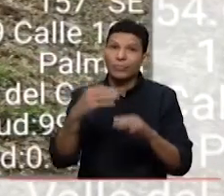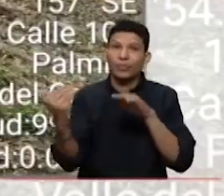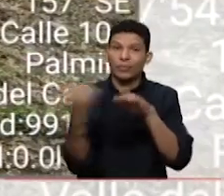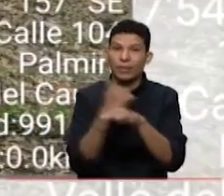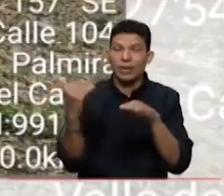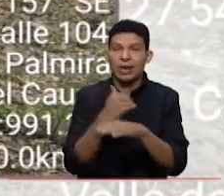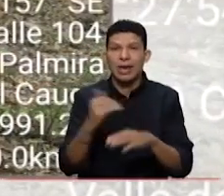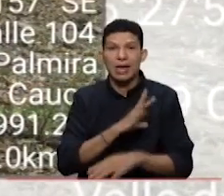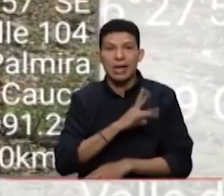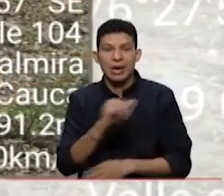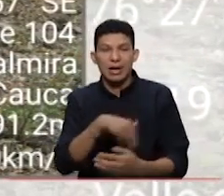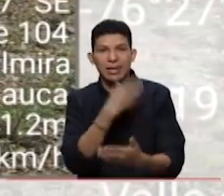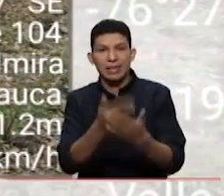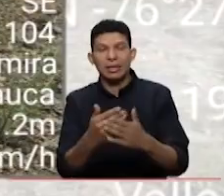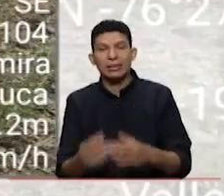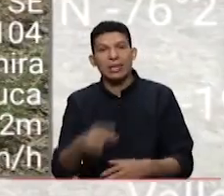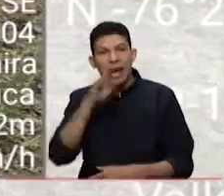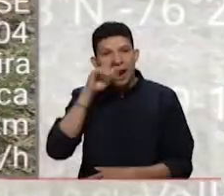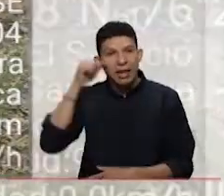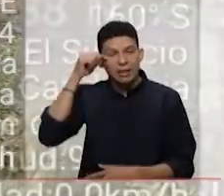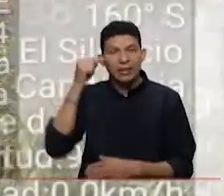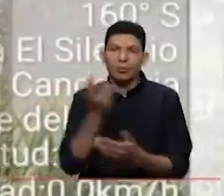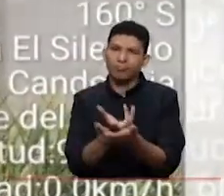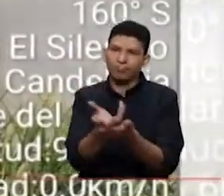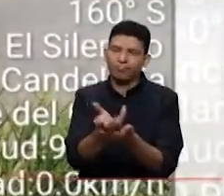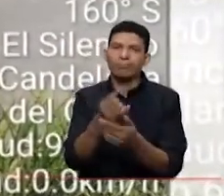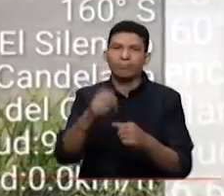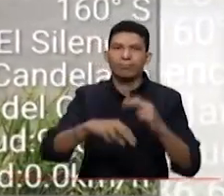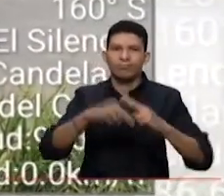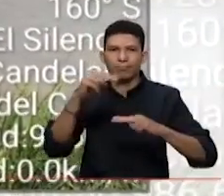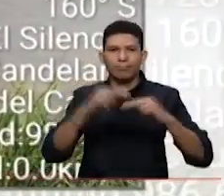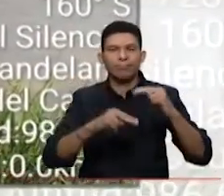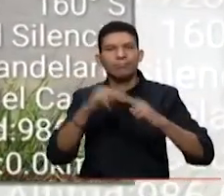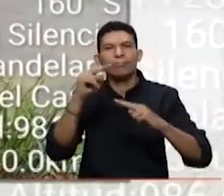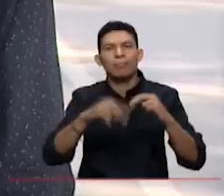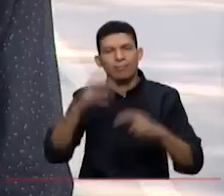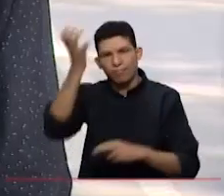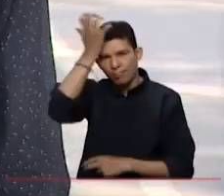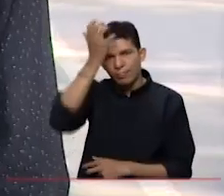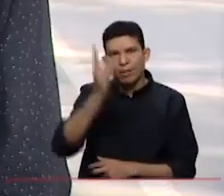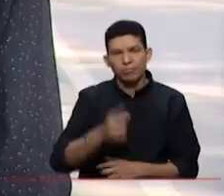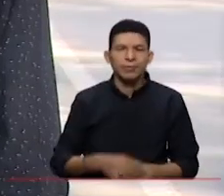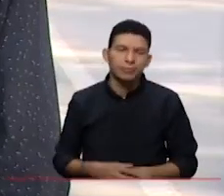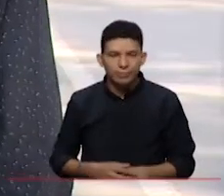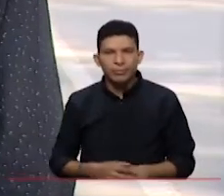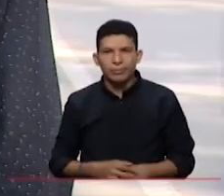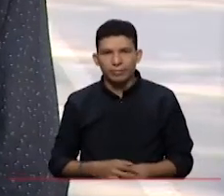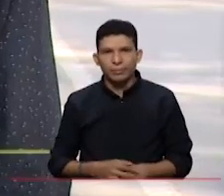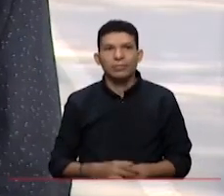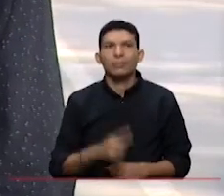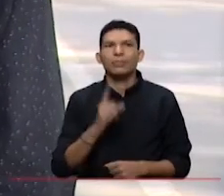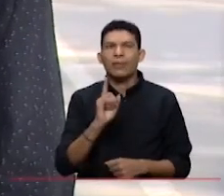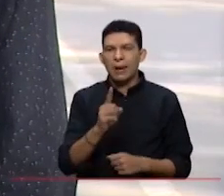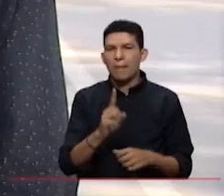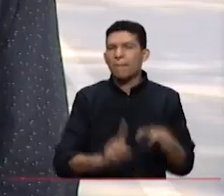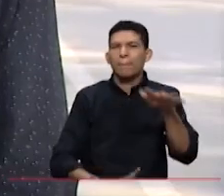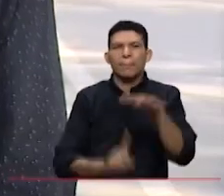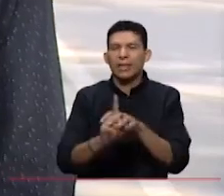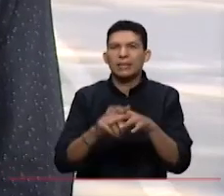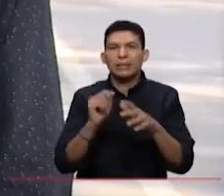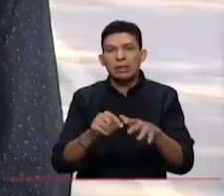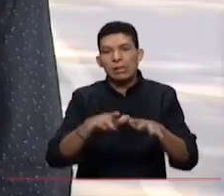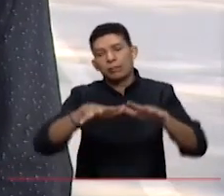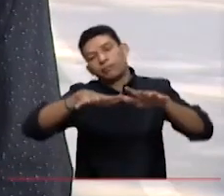vía Cali-Candelaria. La CBC recomendó la instalación de un enrocado. Allí se presentó la erosión y